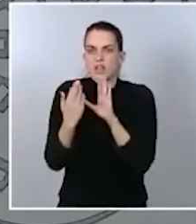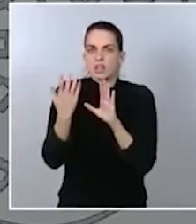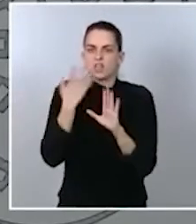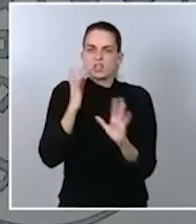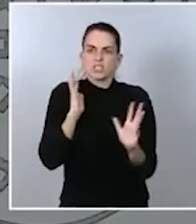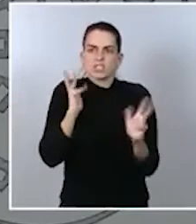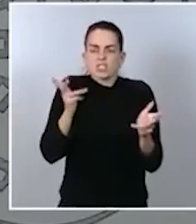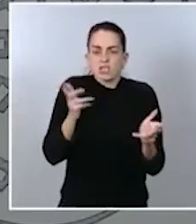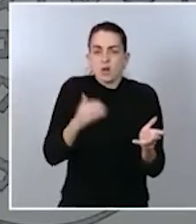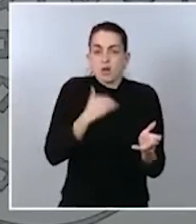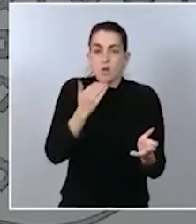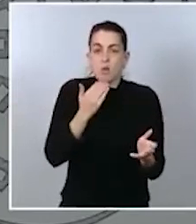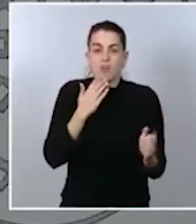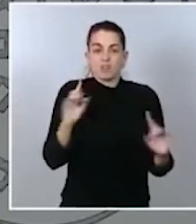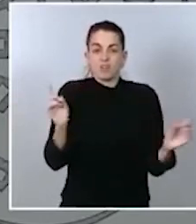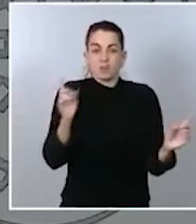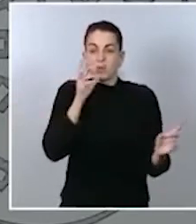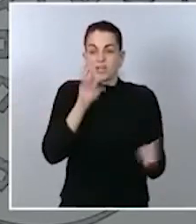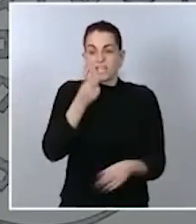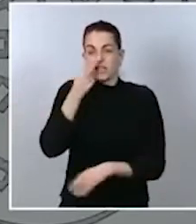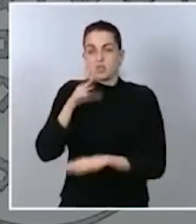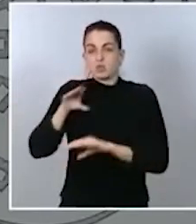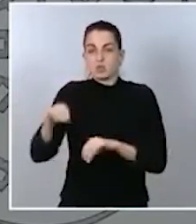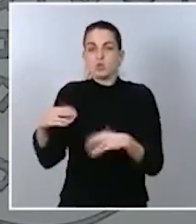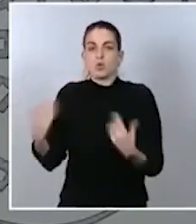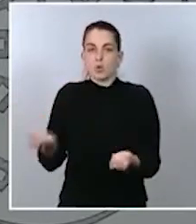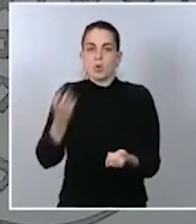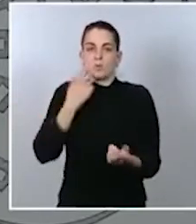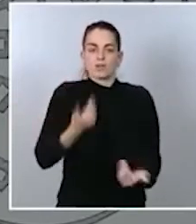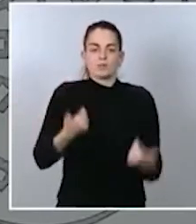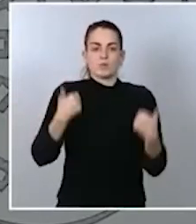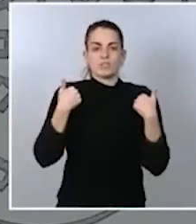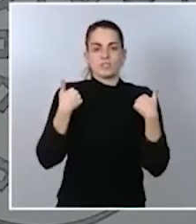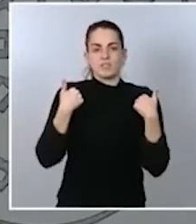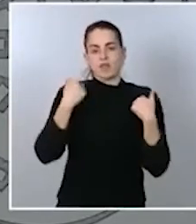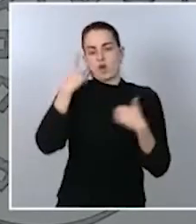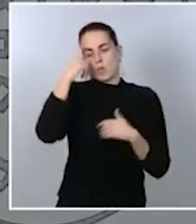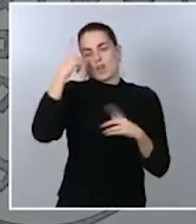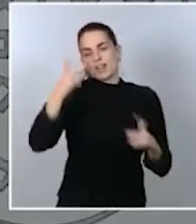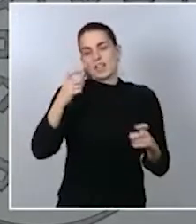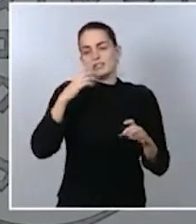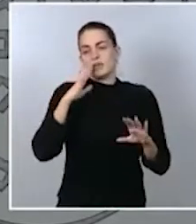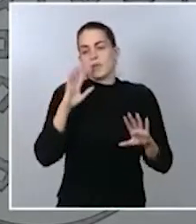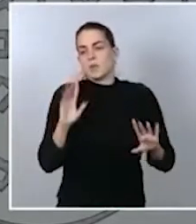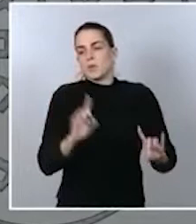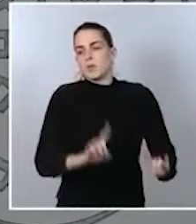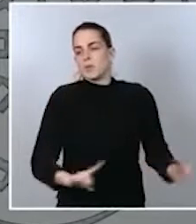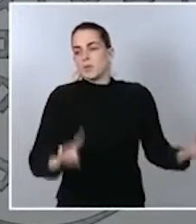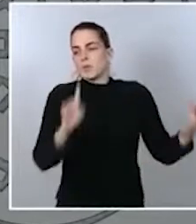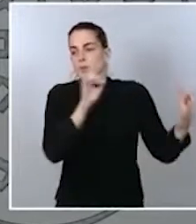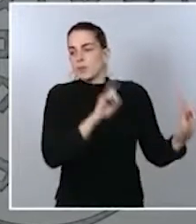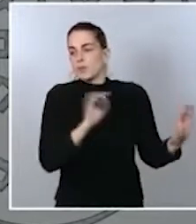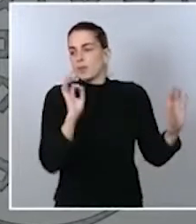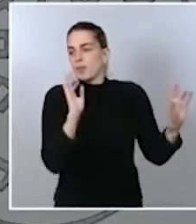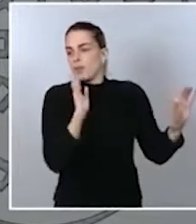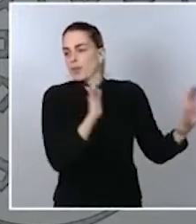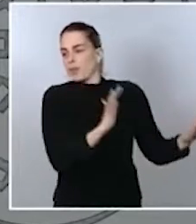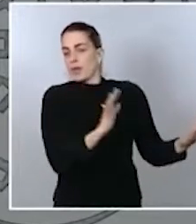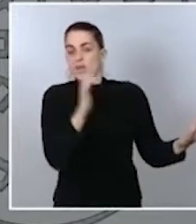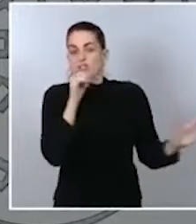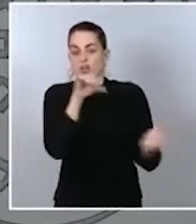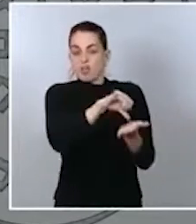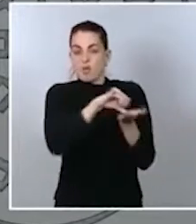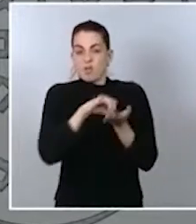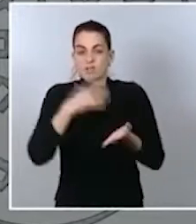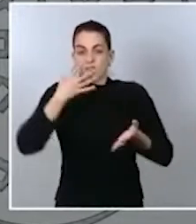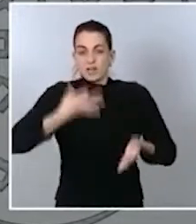que ser capaces de obviar las propias responsabilidades como hacen algunas Administraciones y alejando a los ciudadanos de lo que es el